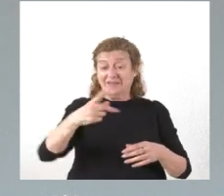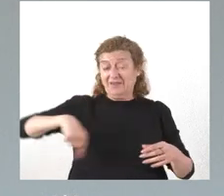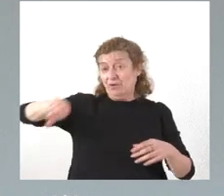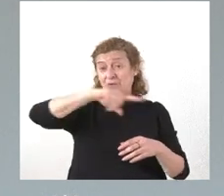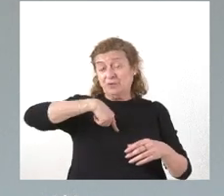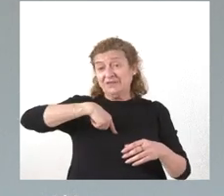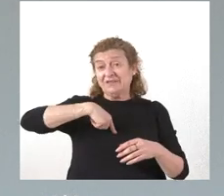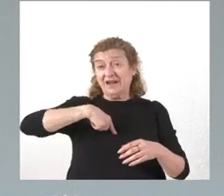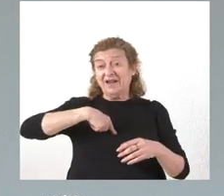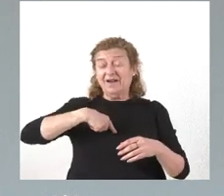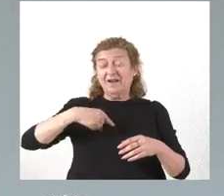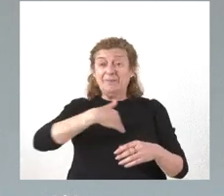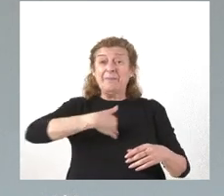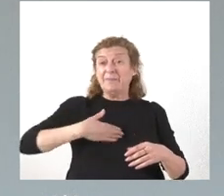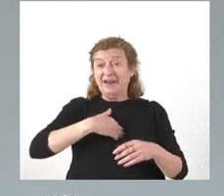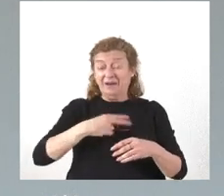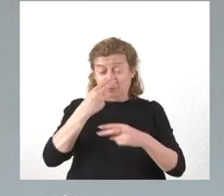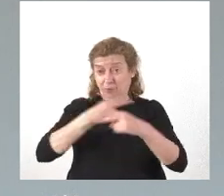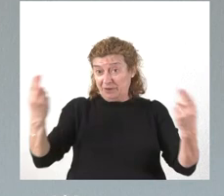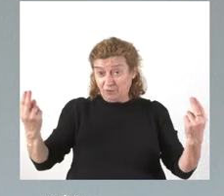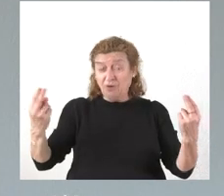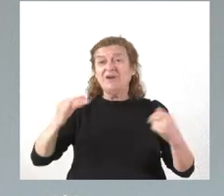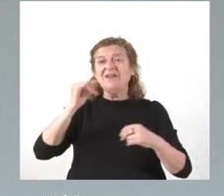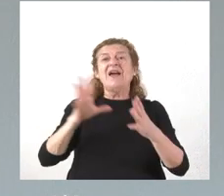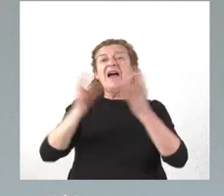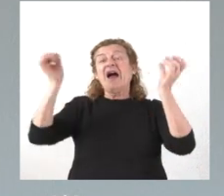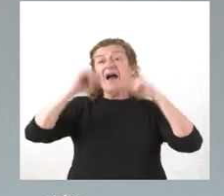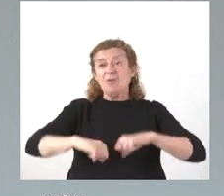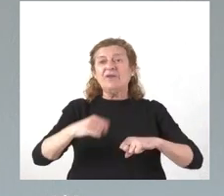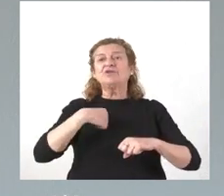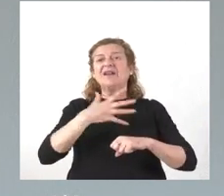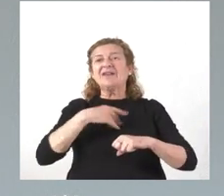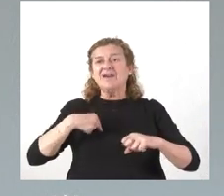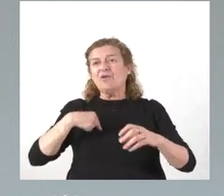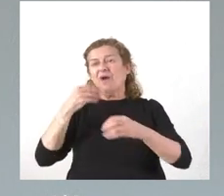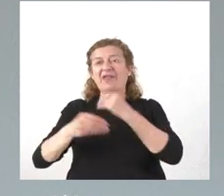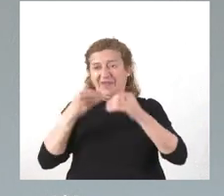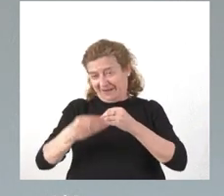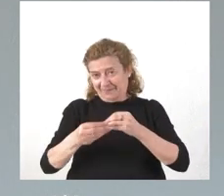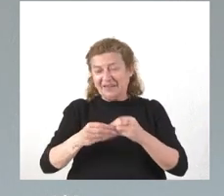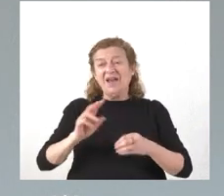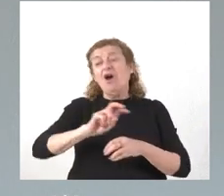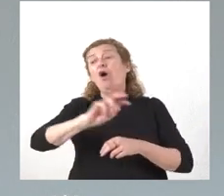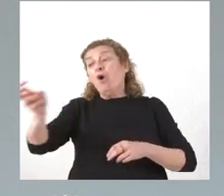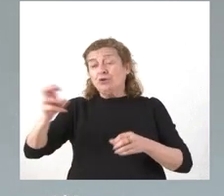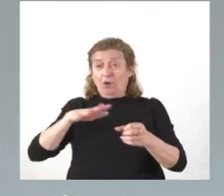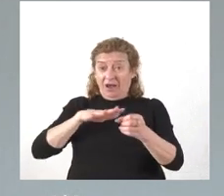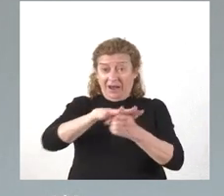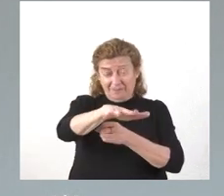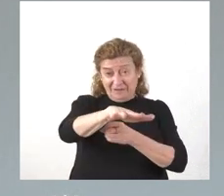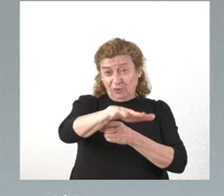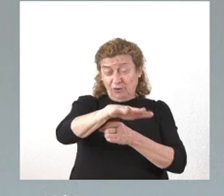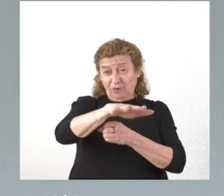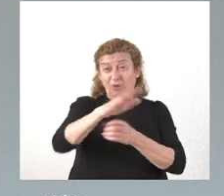función pública y de los acuerdos que estamos queriendo llevar a efecto. El otro ámbito de